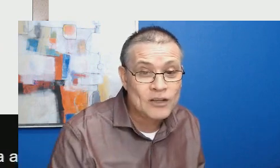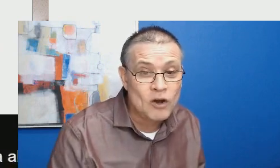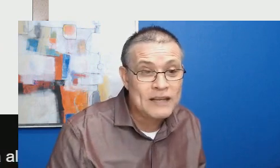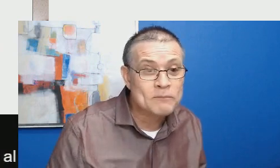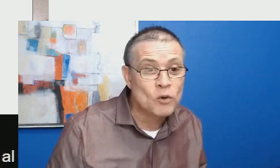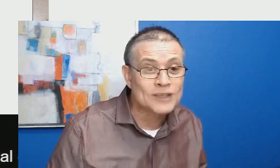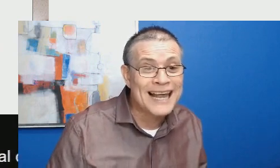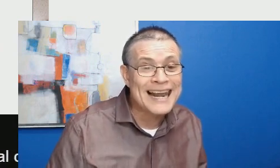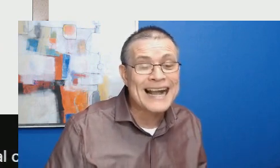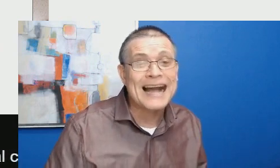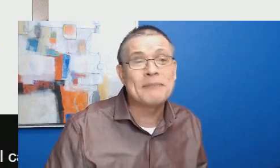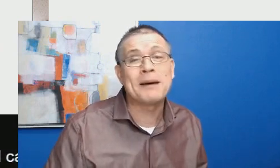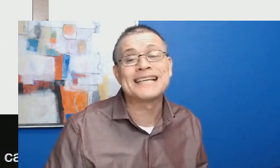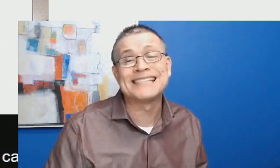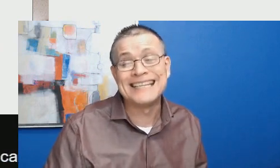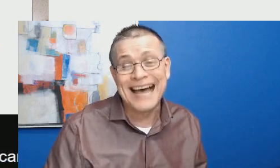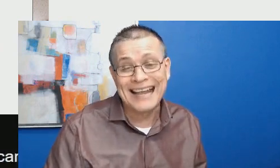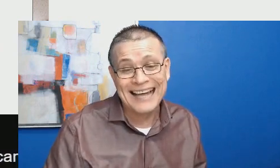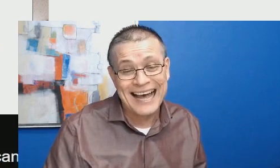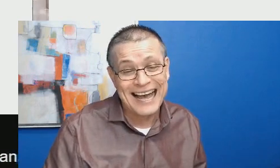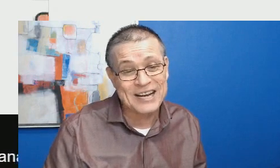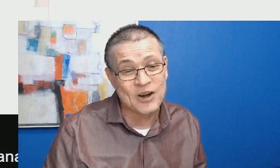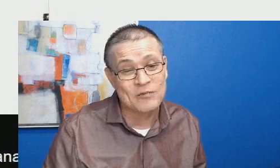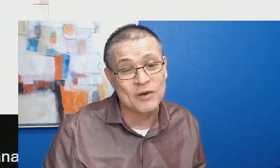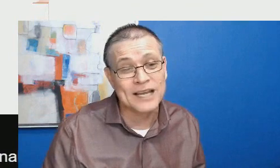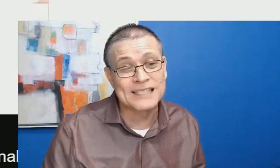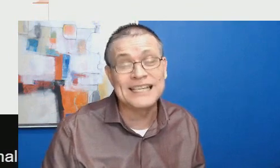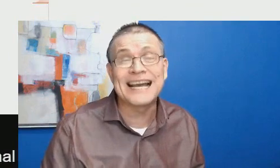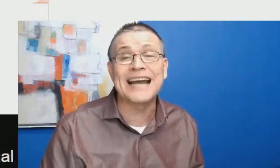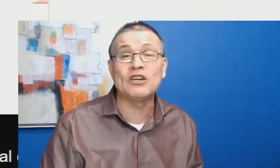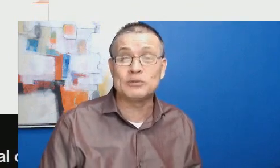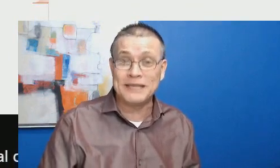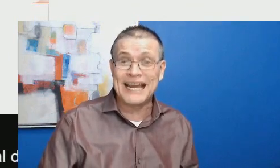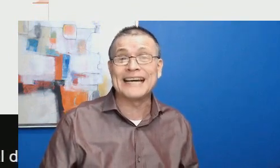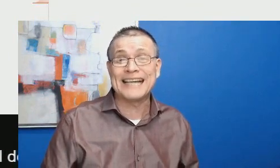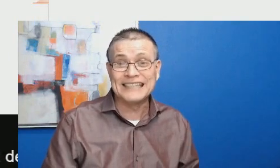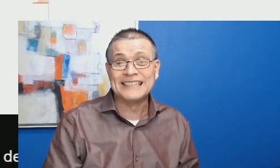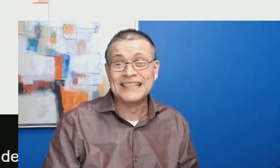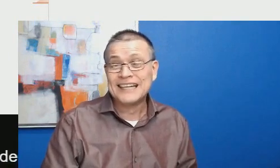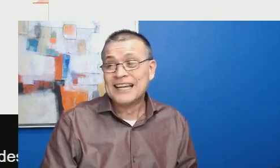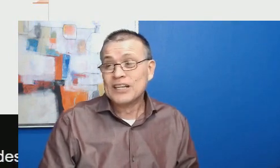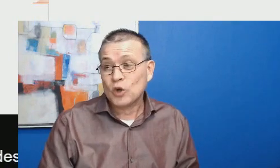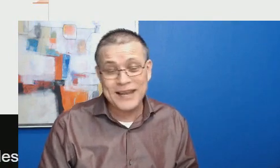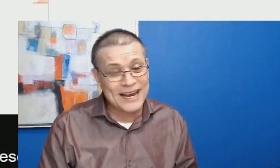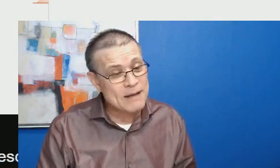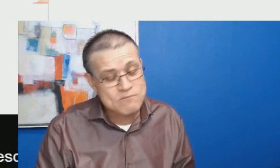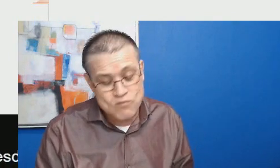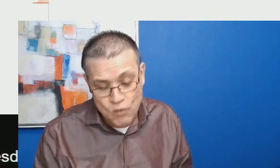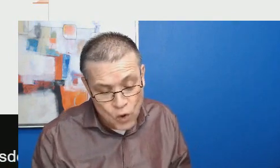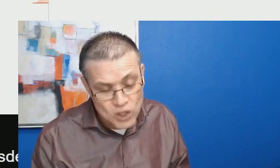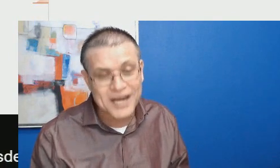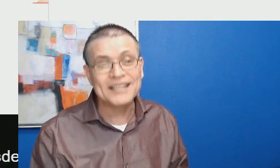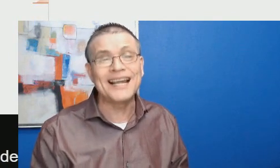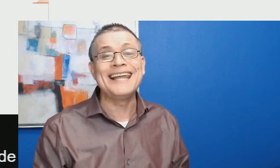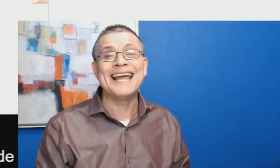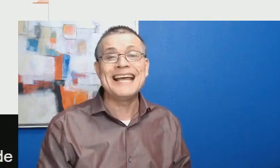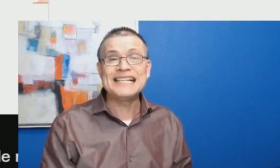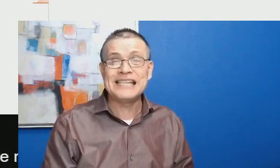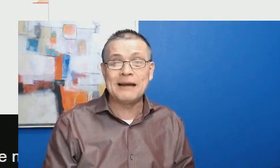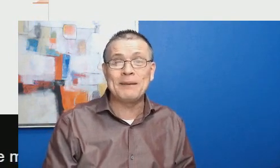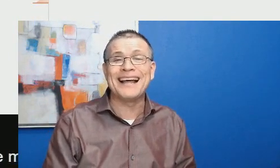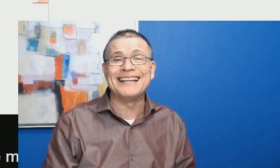4T no le importa la capacidad. Ah, como que si Carlos Villagrán tuviera mucha